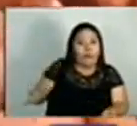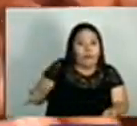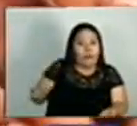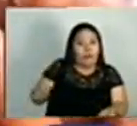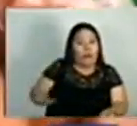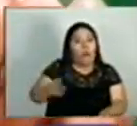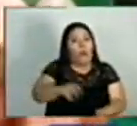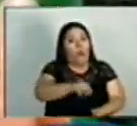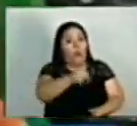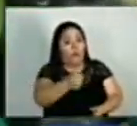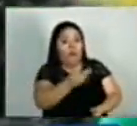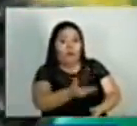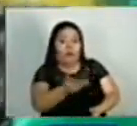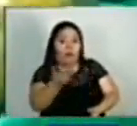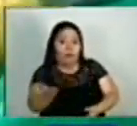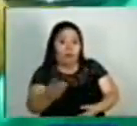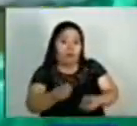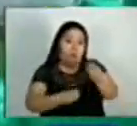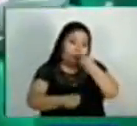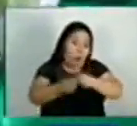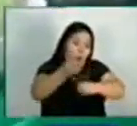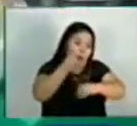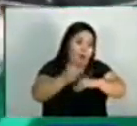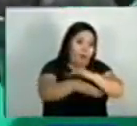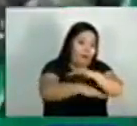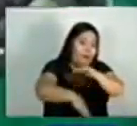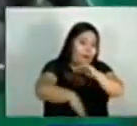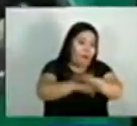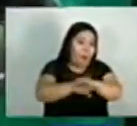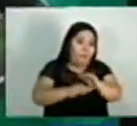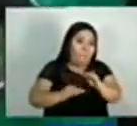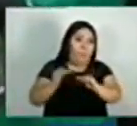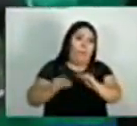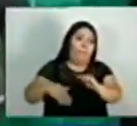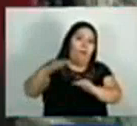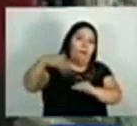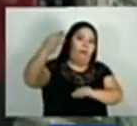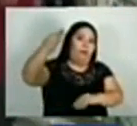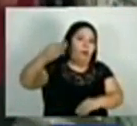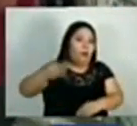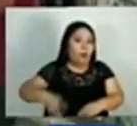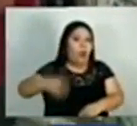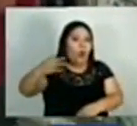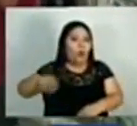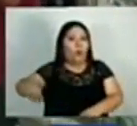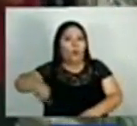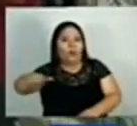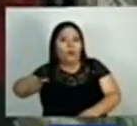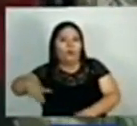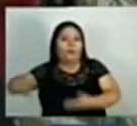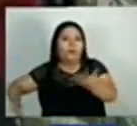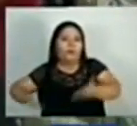otros productos de la canasta básica empiezan a subir de precio en otros mercados.